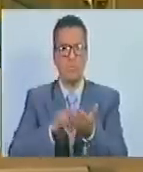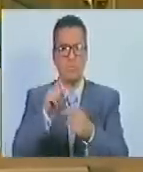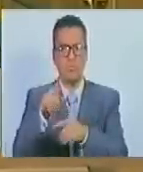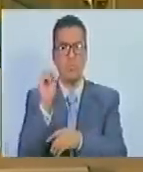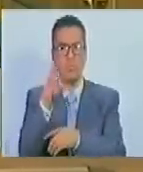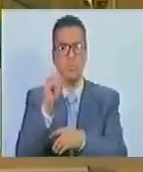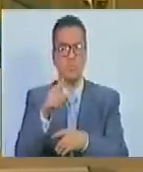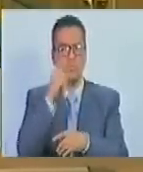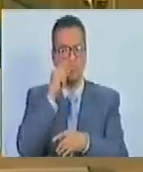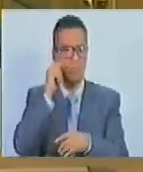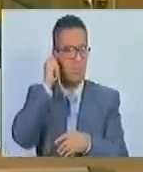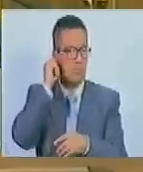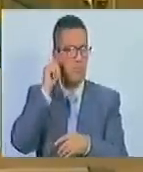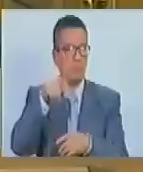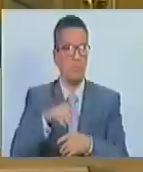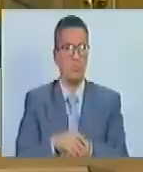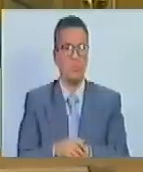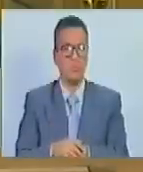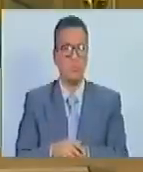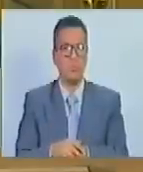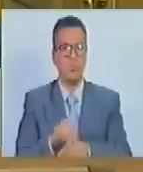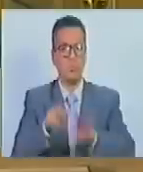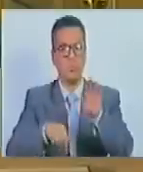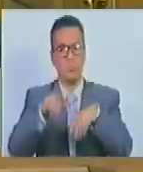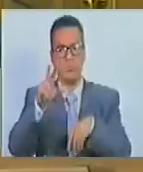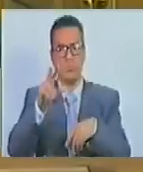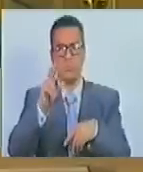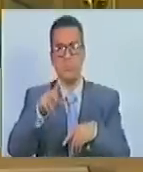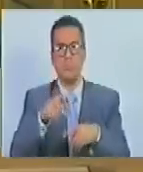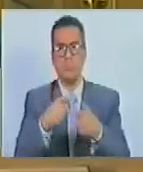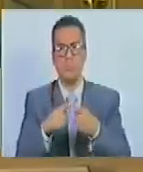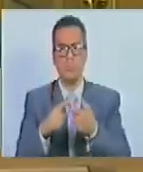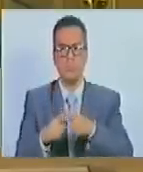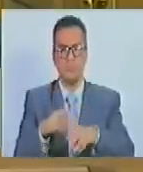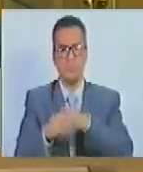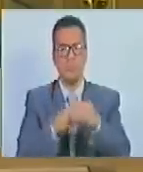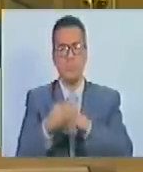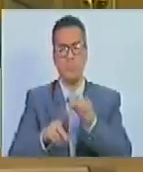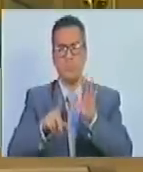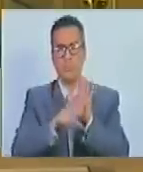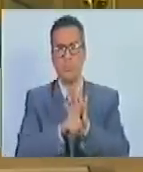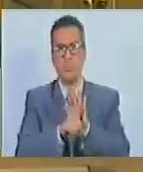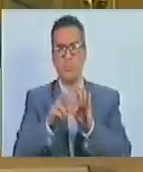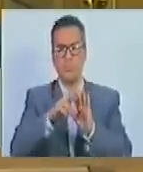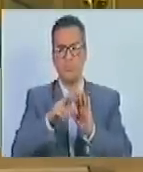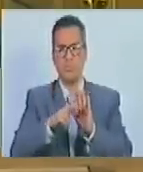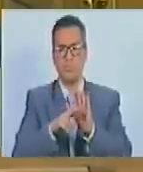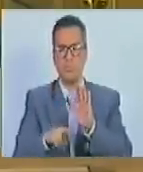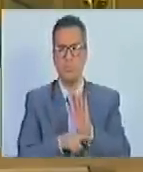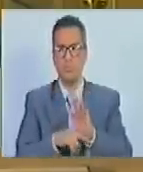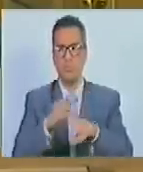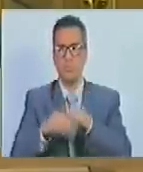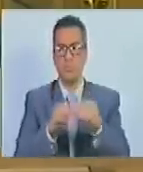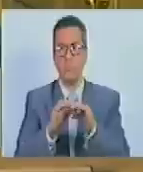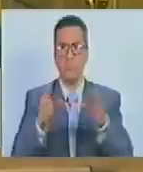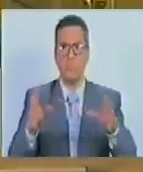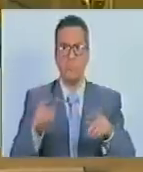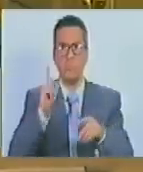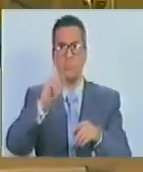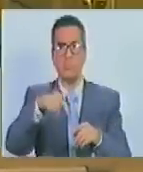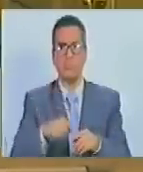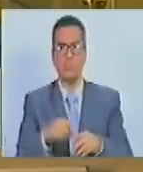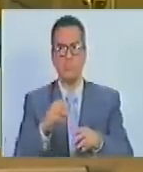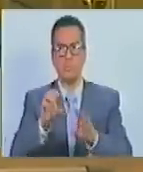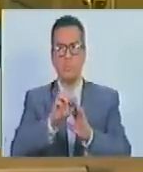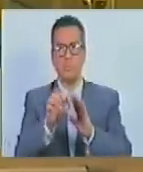Asamblea de Ciudadanos y Ciudadanos. Trece. Las demás que establezca la ley, los reglamentos y resoluciones, así como